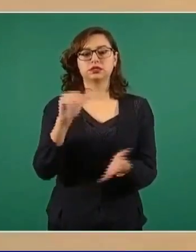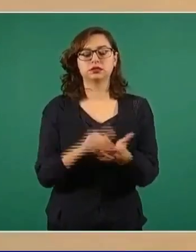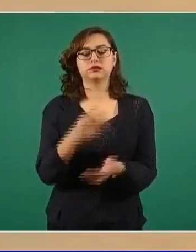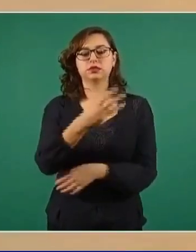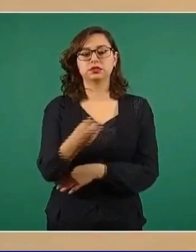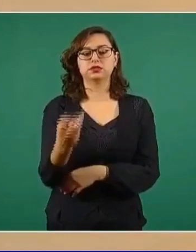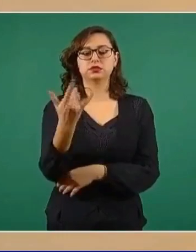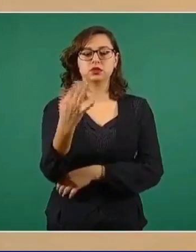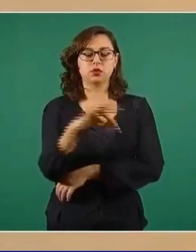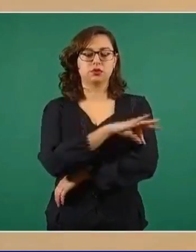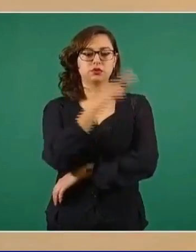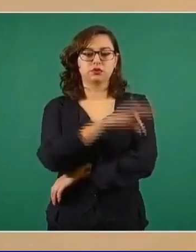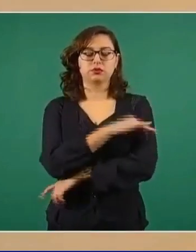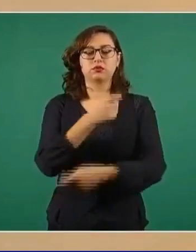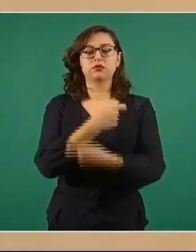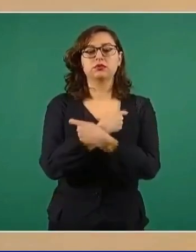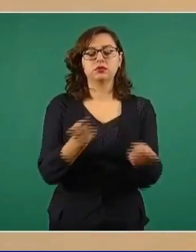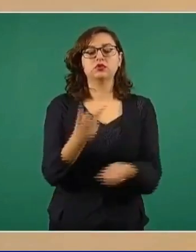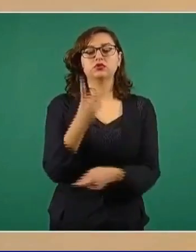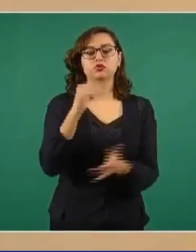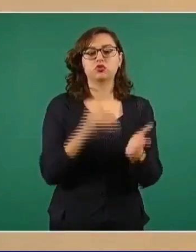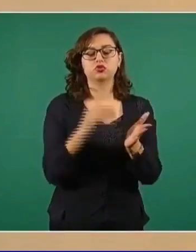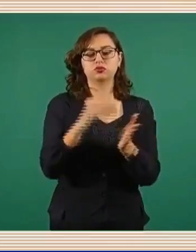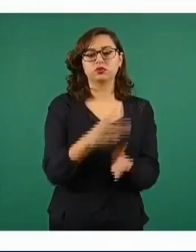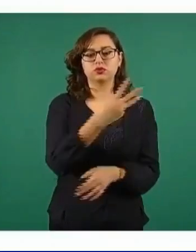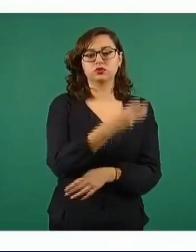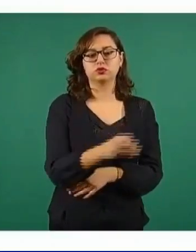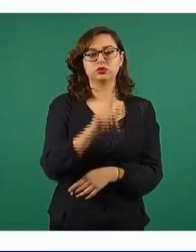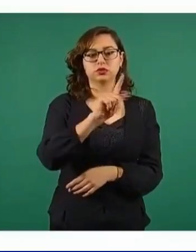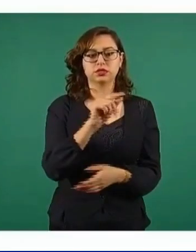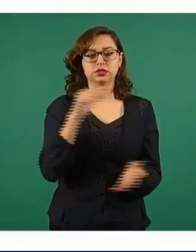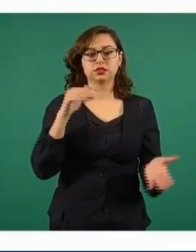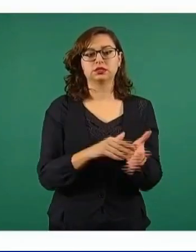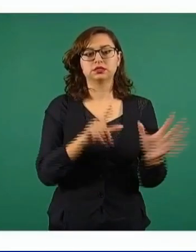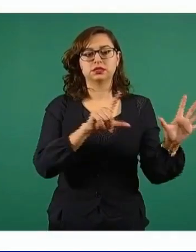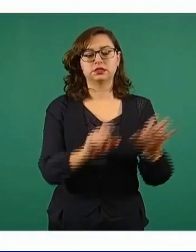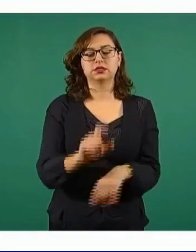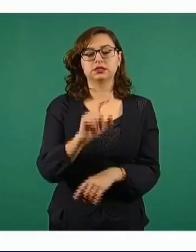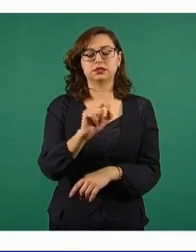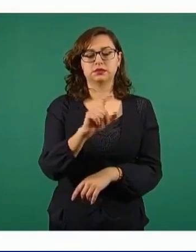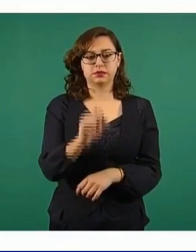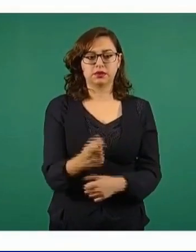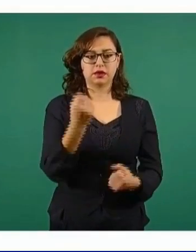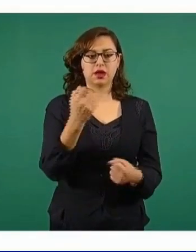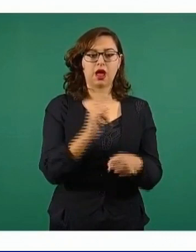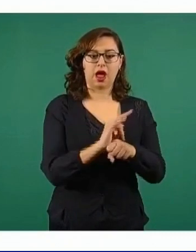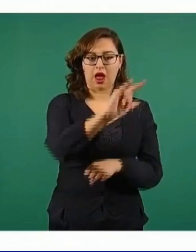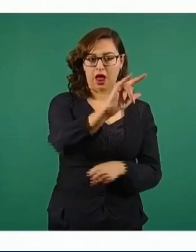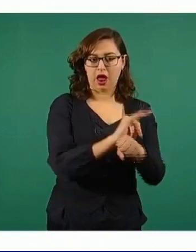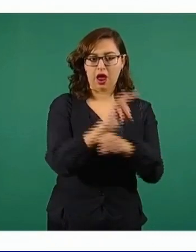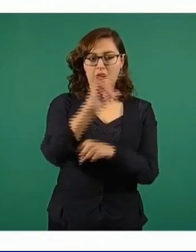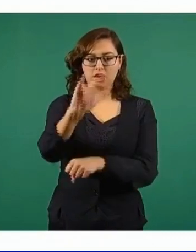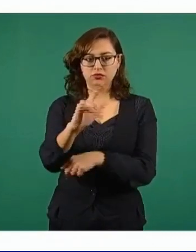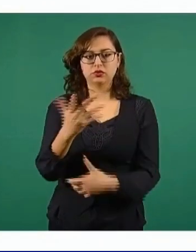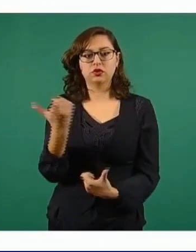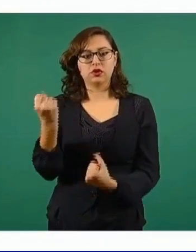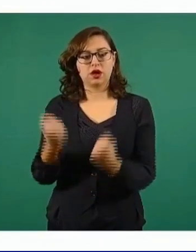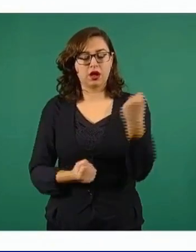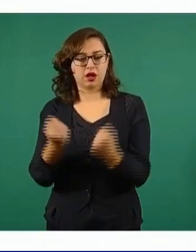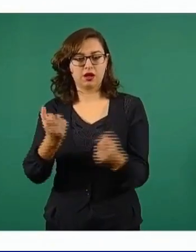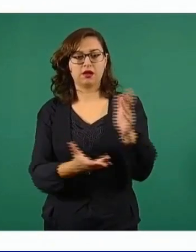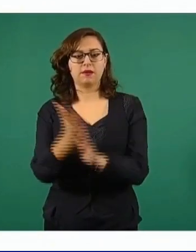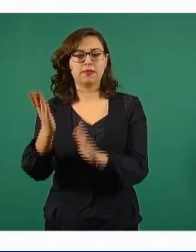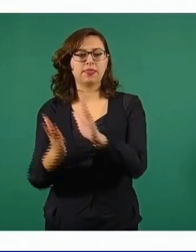dosis, 2 millones 470 mil 720 por vía aérea y por vía terrestre,